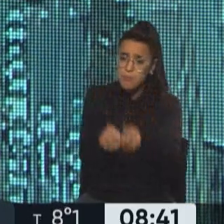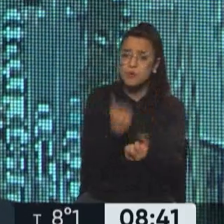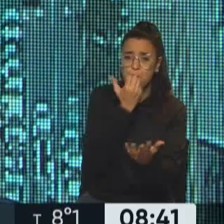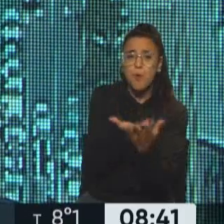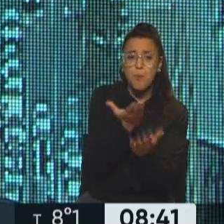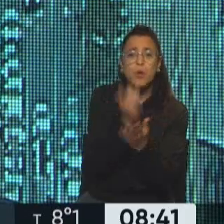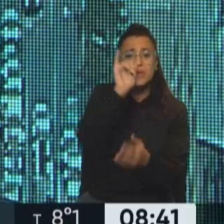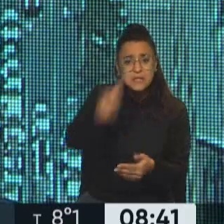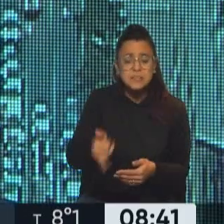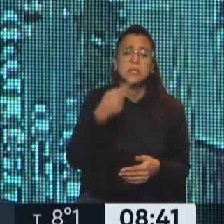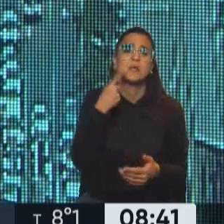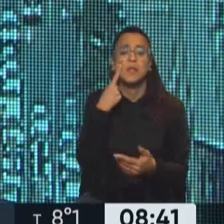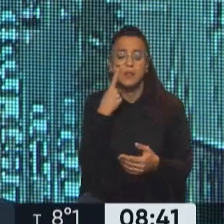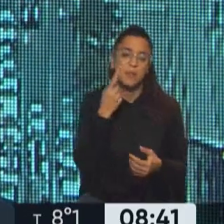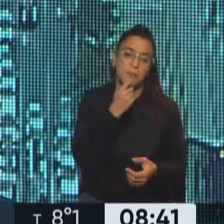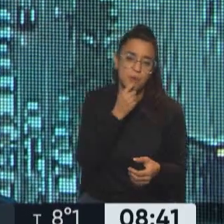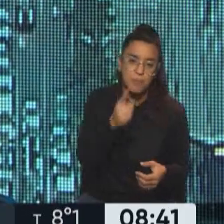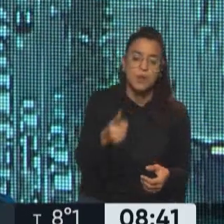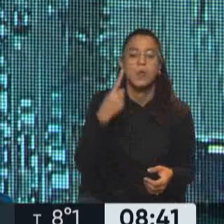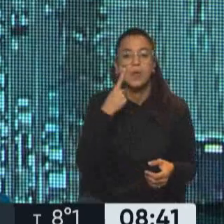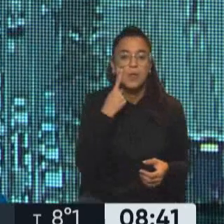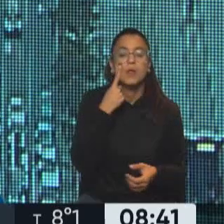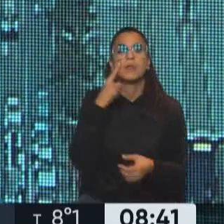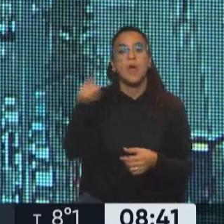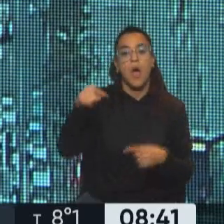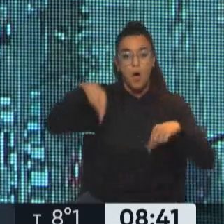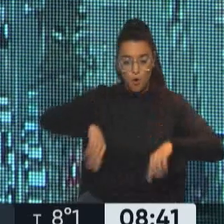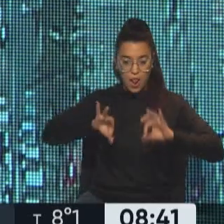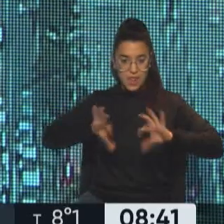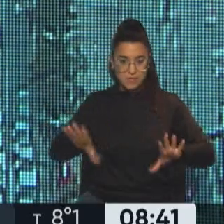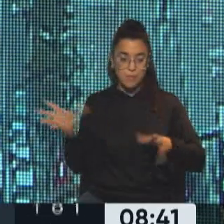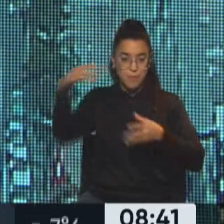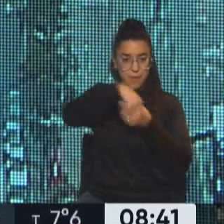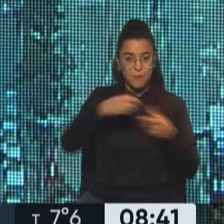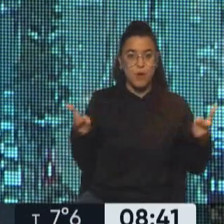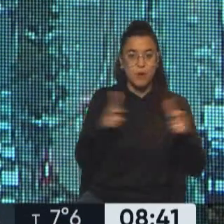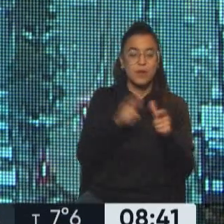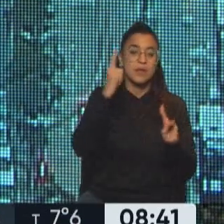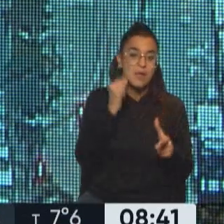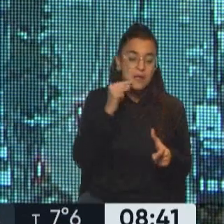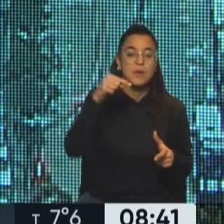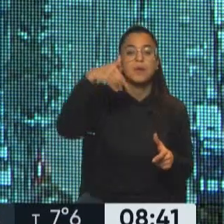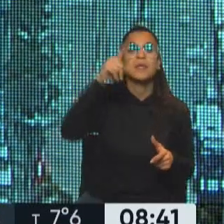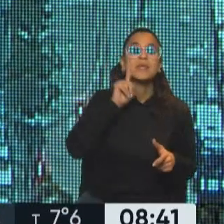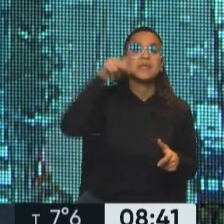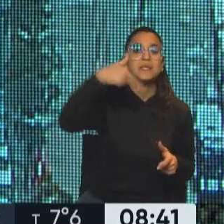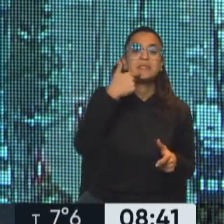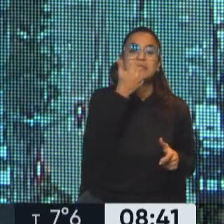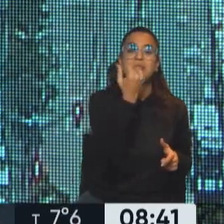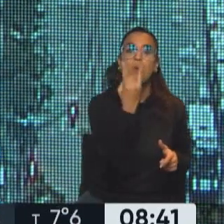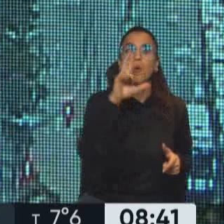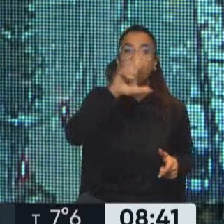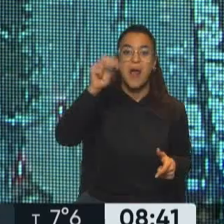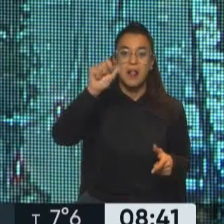iniciativa. Entre los intendentes podemos contar al intendente en uso de licencia, pero también miembro del gabinete de Axel Kicillof, Martín Insaurralde, que habló